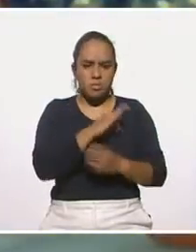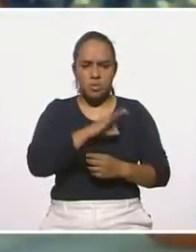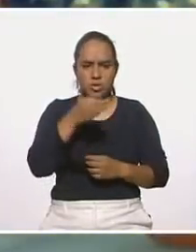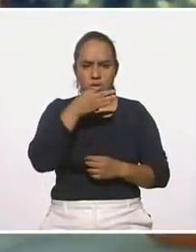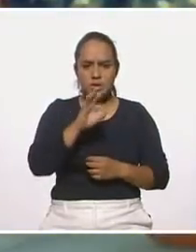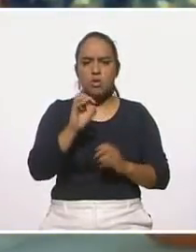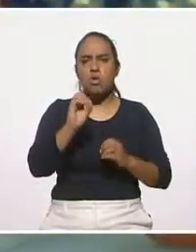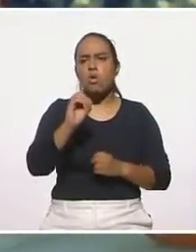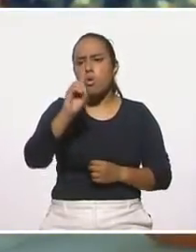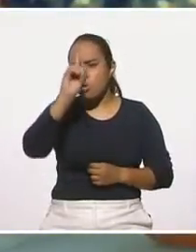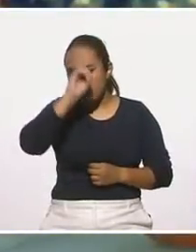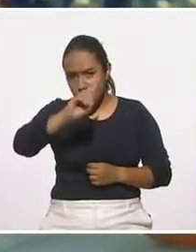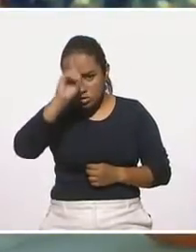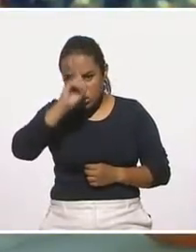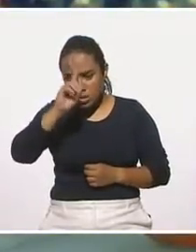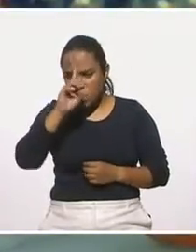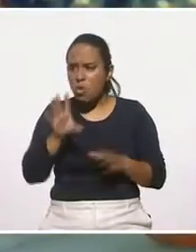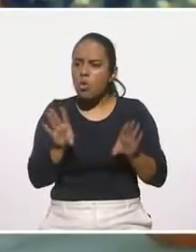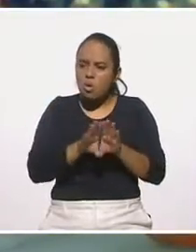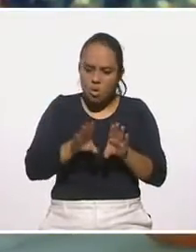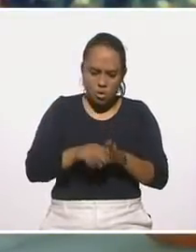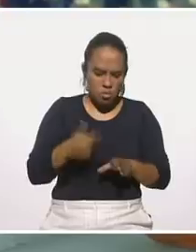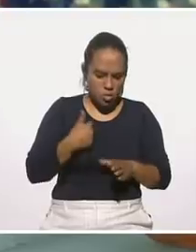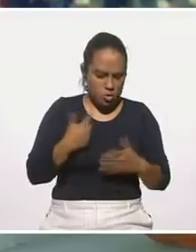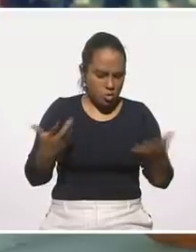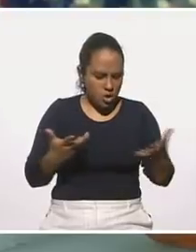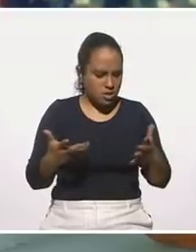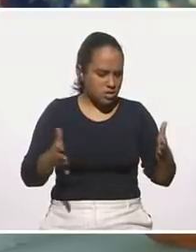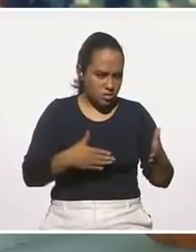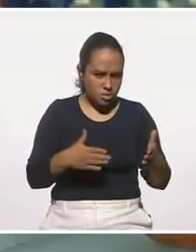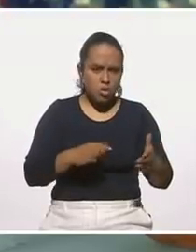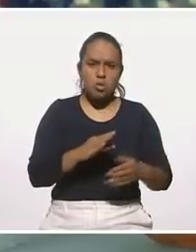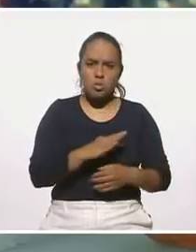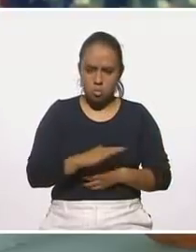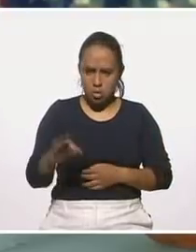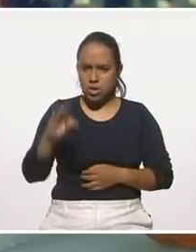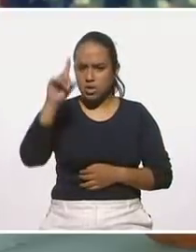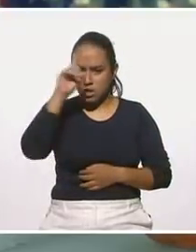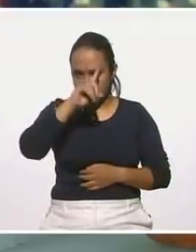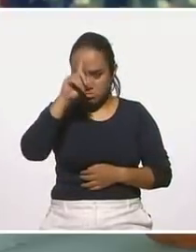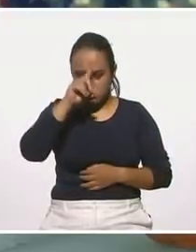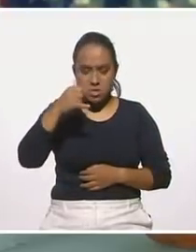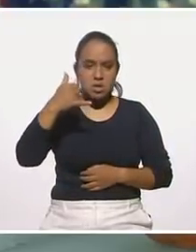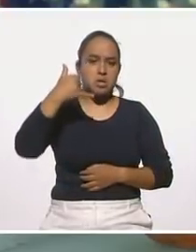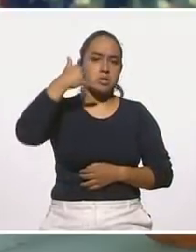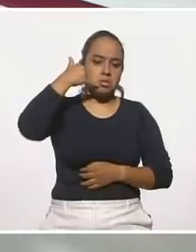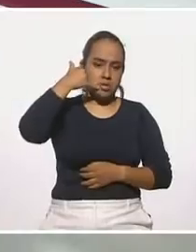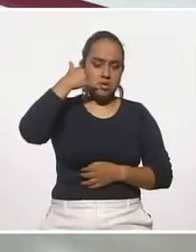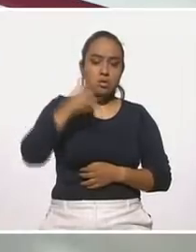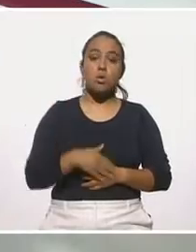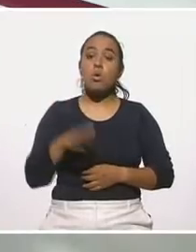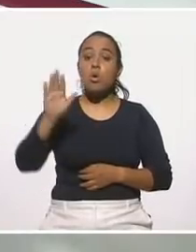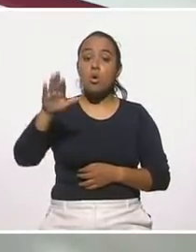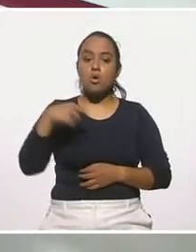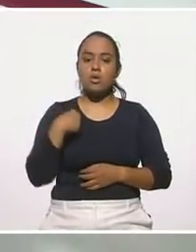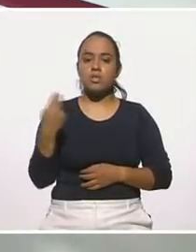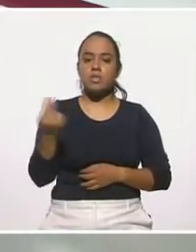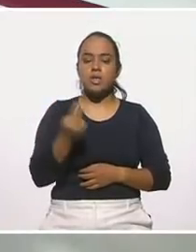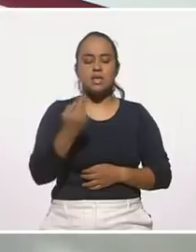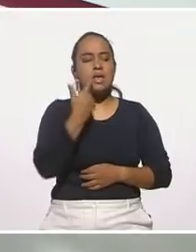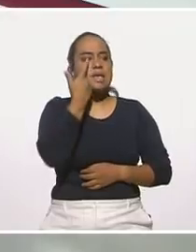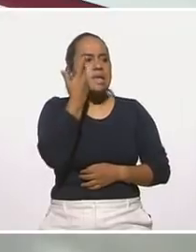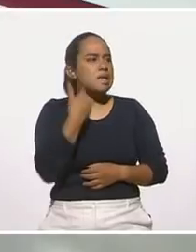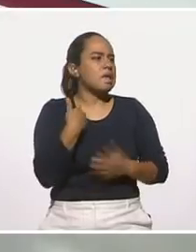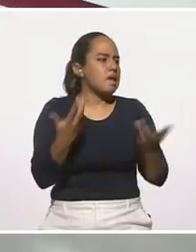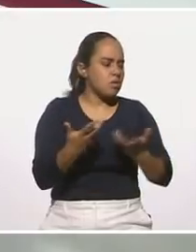o para una orientación en cómo elaborar los platillos. Podemos orientarles por teléfono. Oye, necesitamos, queremos hacer esto.